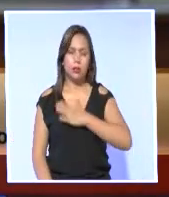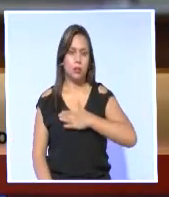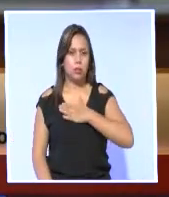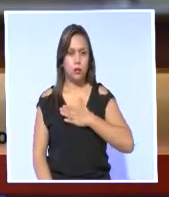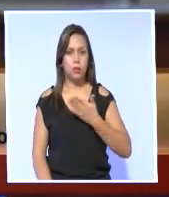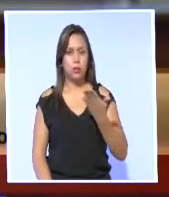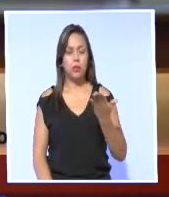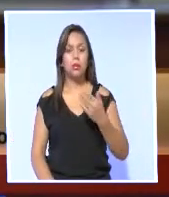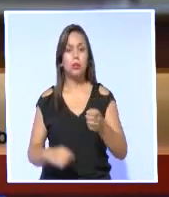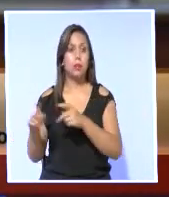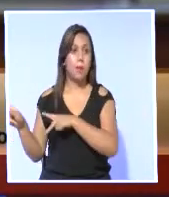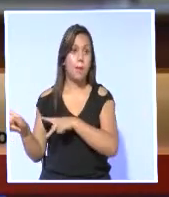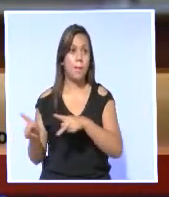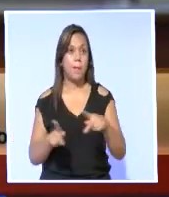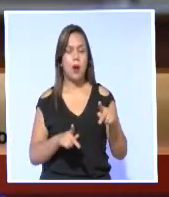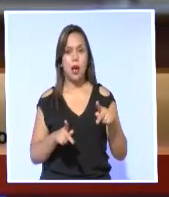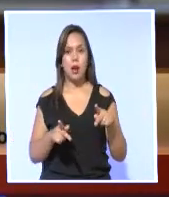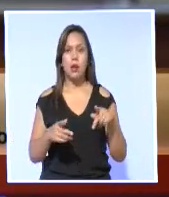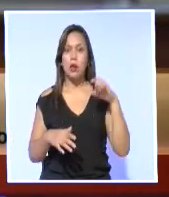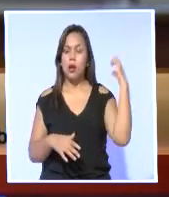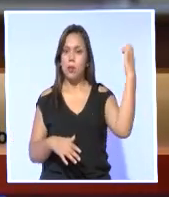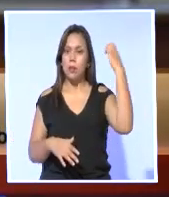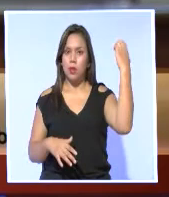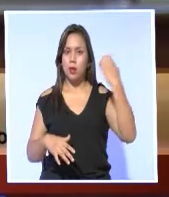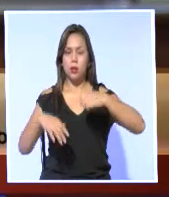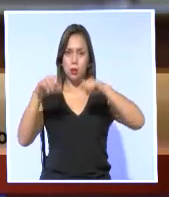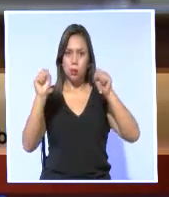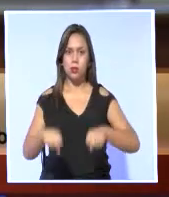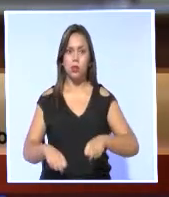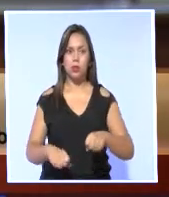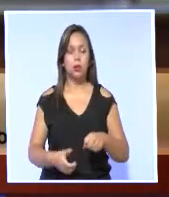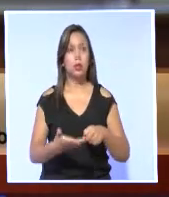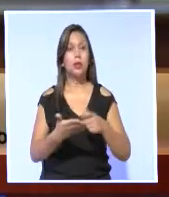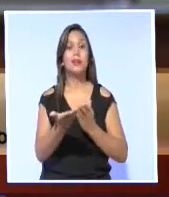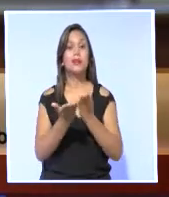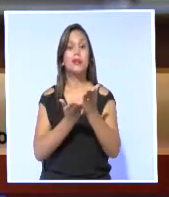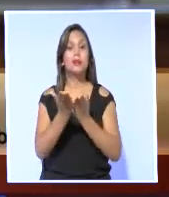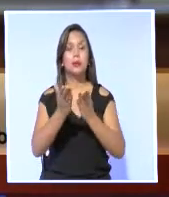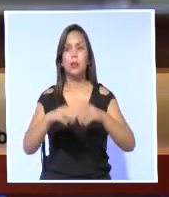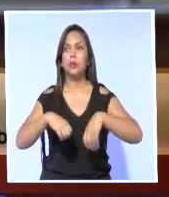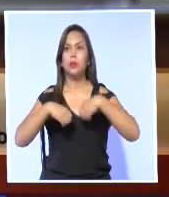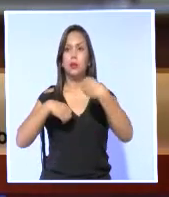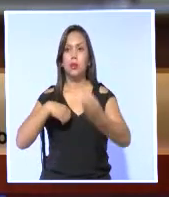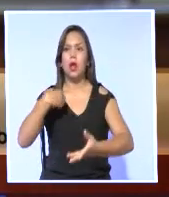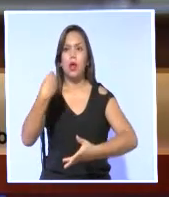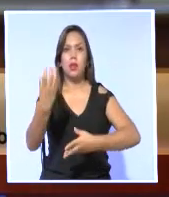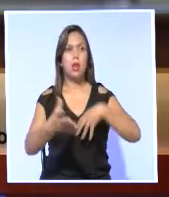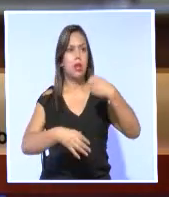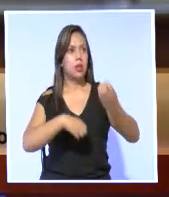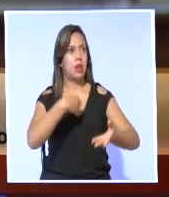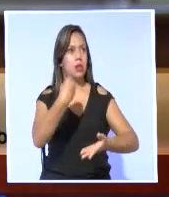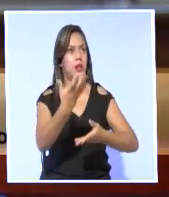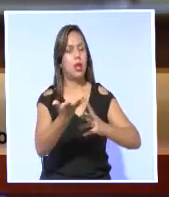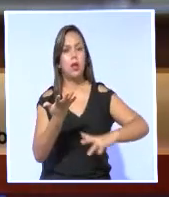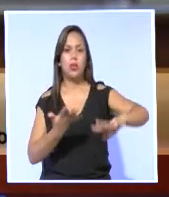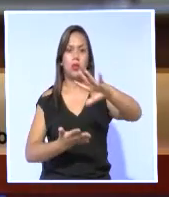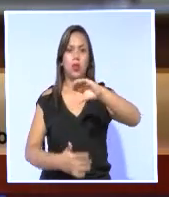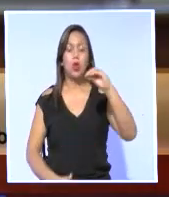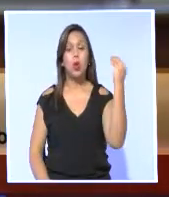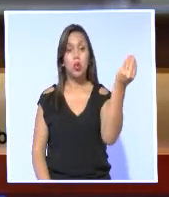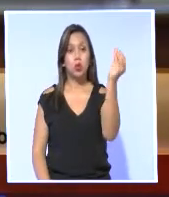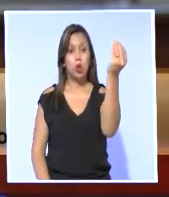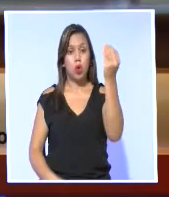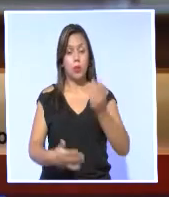establezca un plan de contingencia para poder brindar estos servicios a todos los jóvenes que quieran seguir